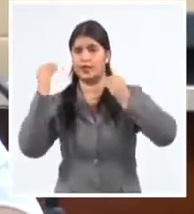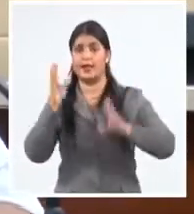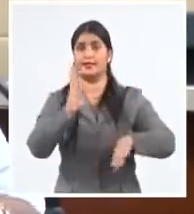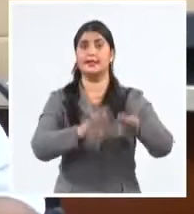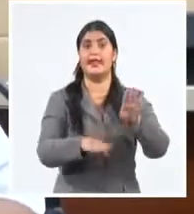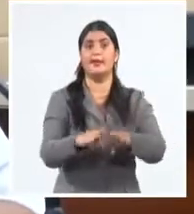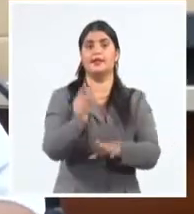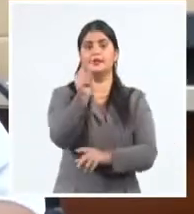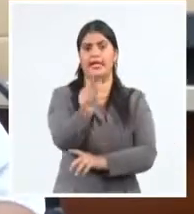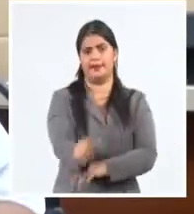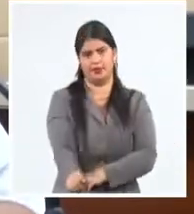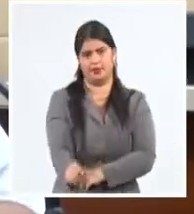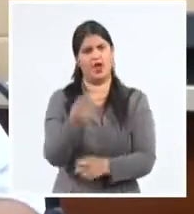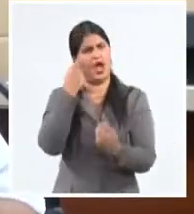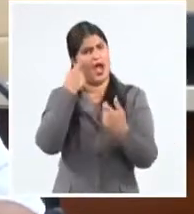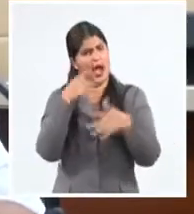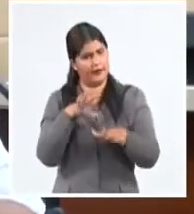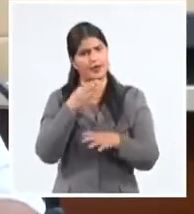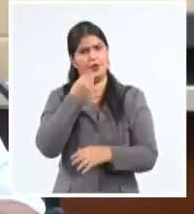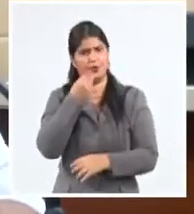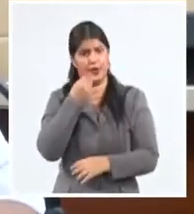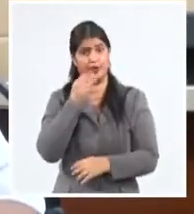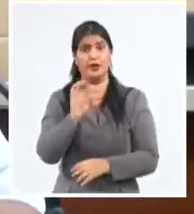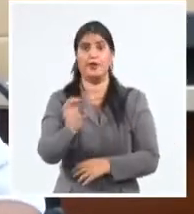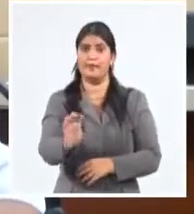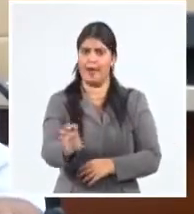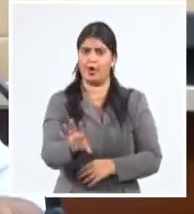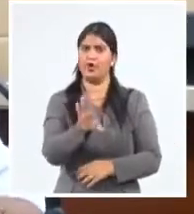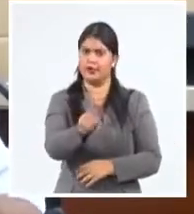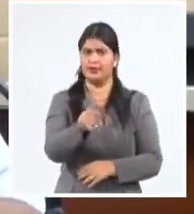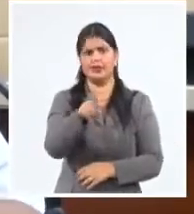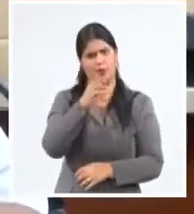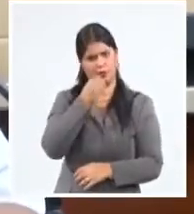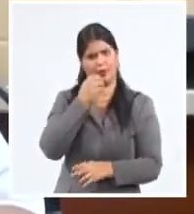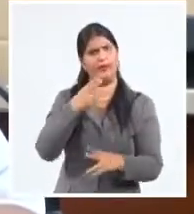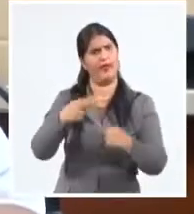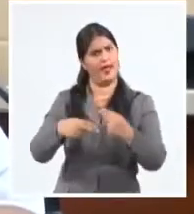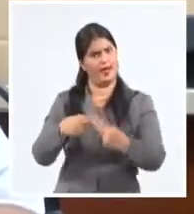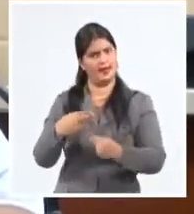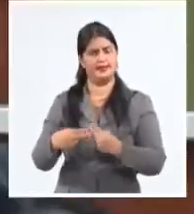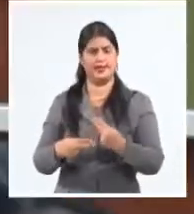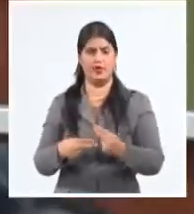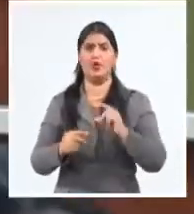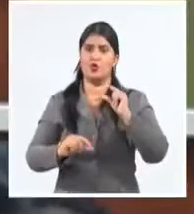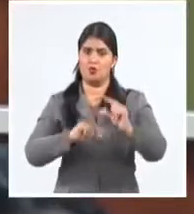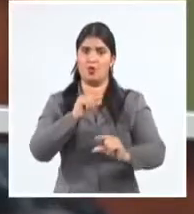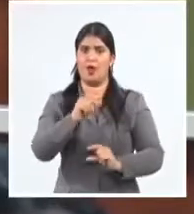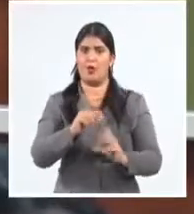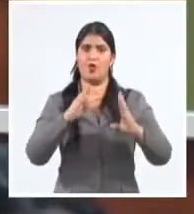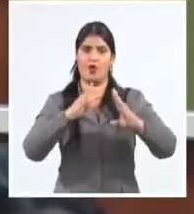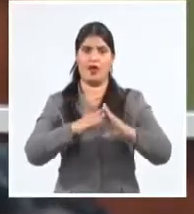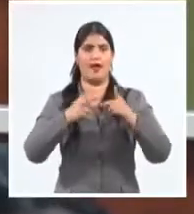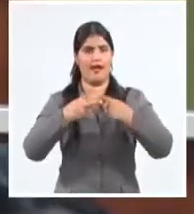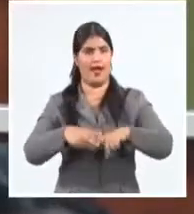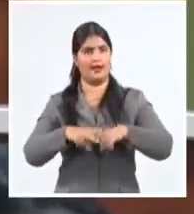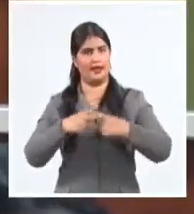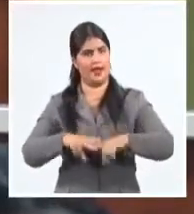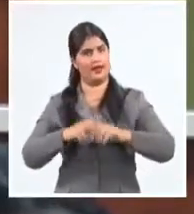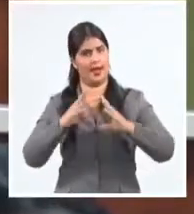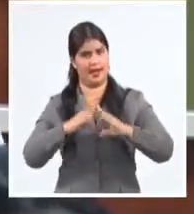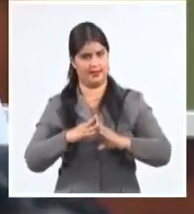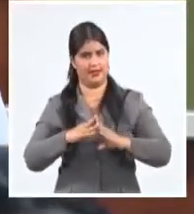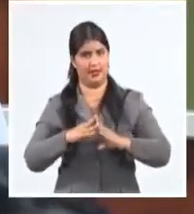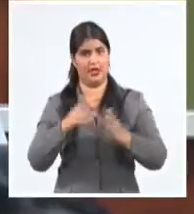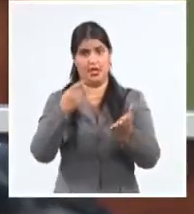clientes. Y yo adquiero también las necesidades, voy supliendo las necesidades que hoy tenemos en la vivienda. Varios jóvenes se refirieron a la